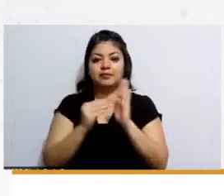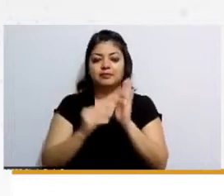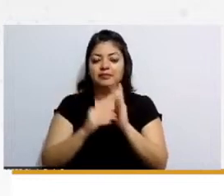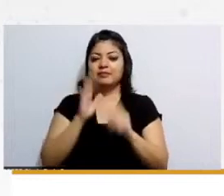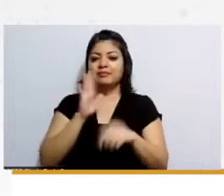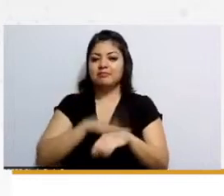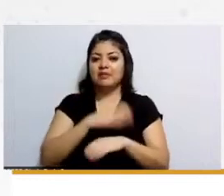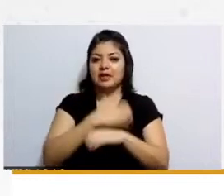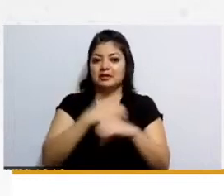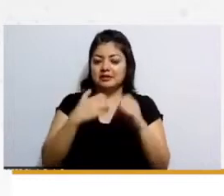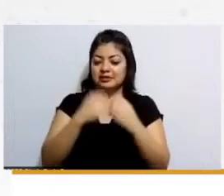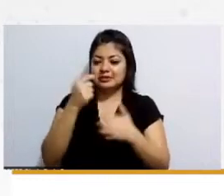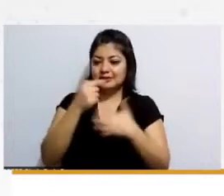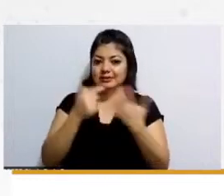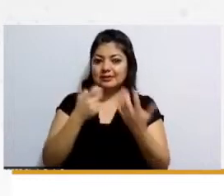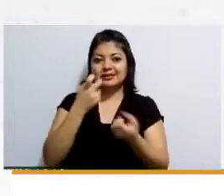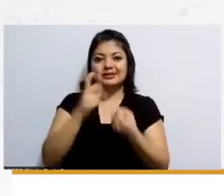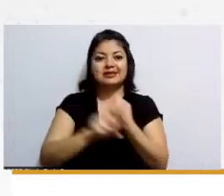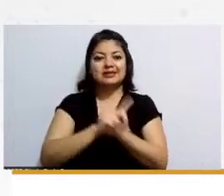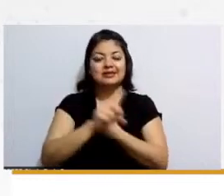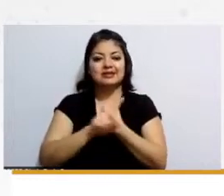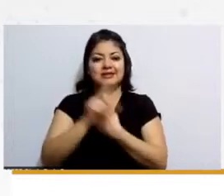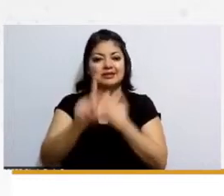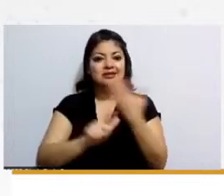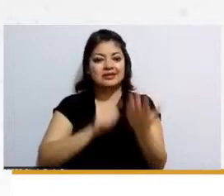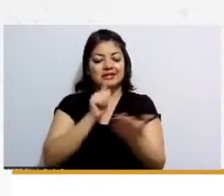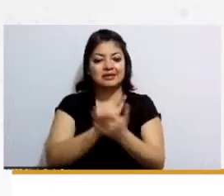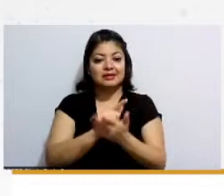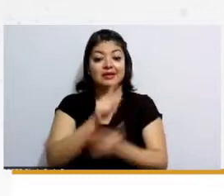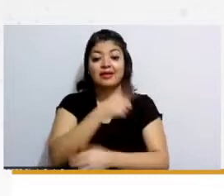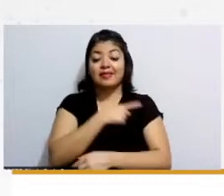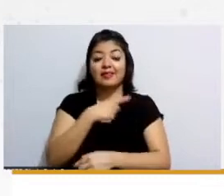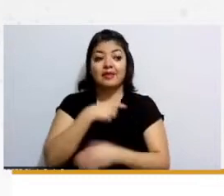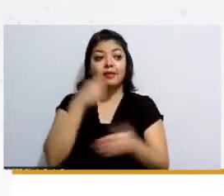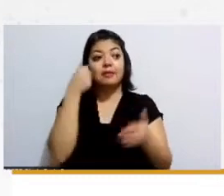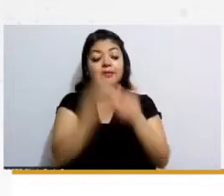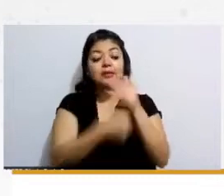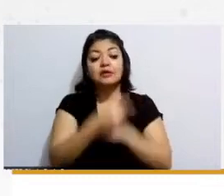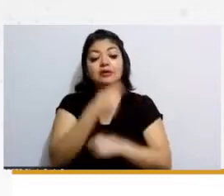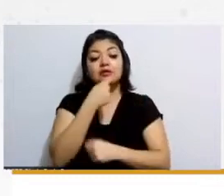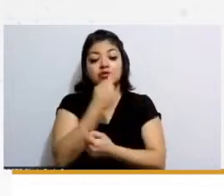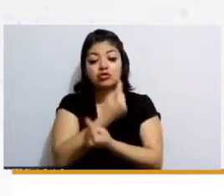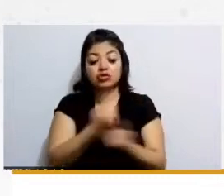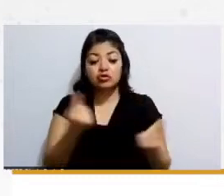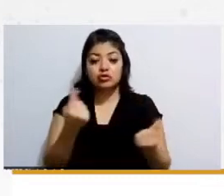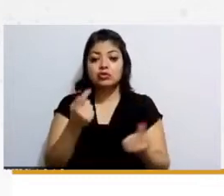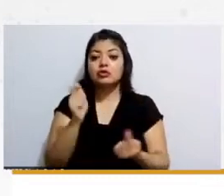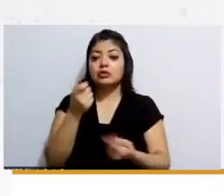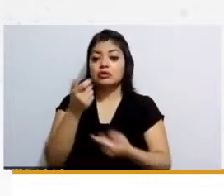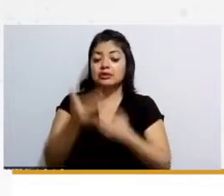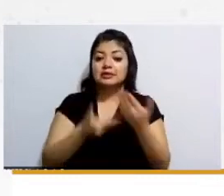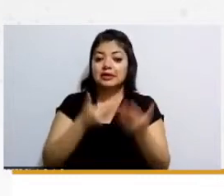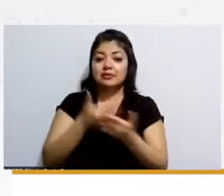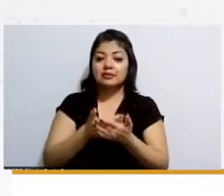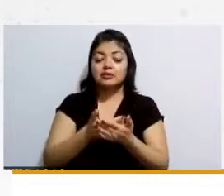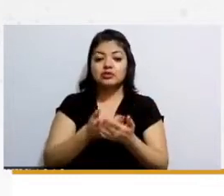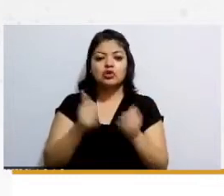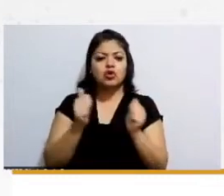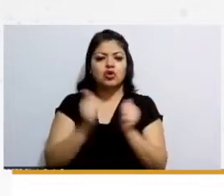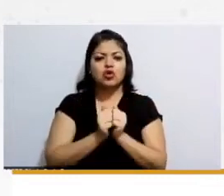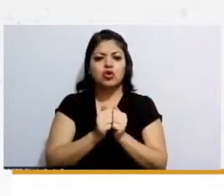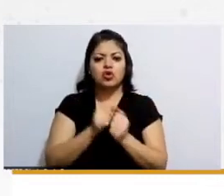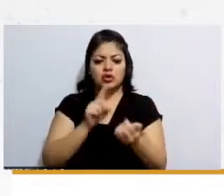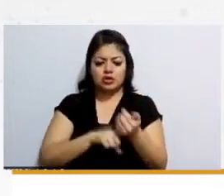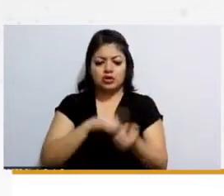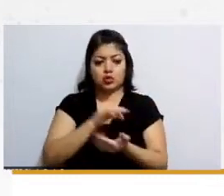este es el problema jurídico exigir a las niñas y niños acceder al servicio a través de un solo padre